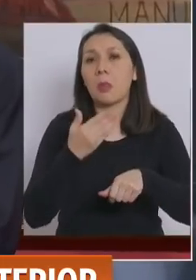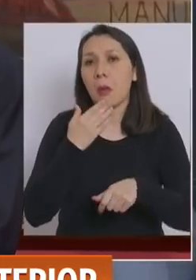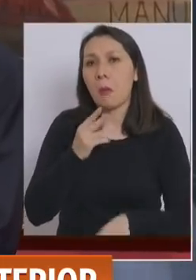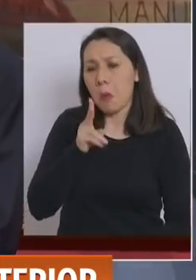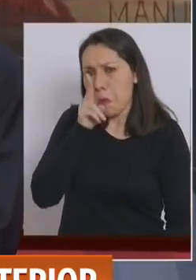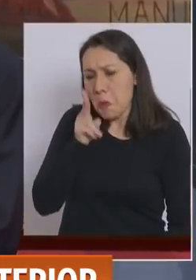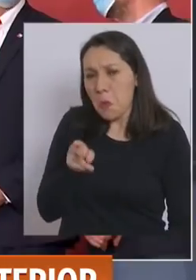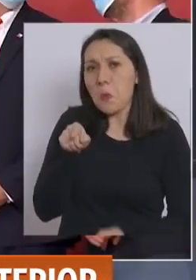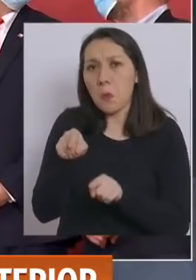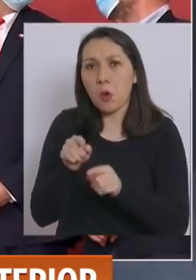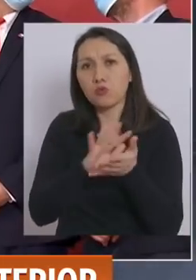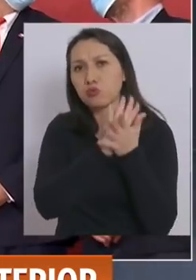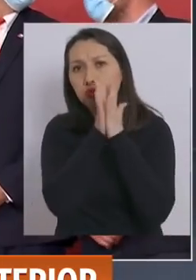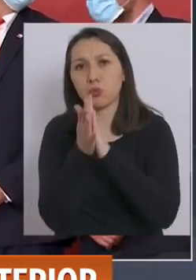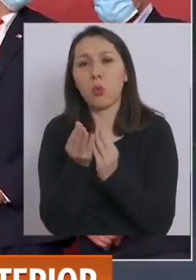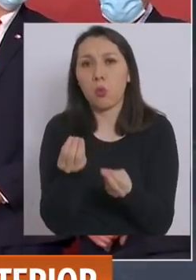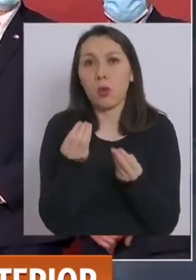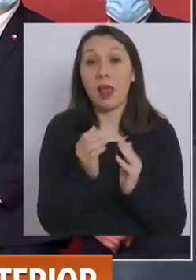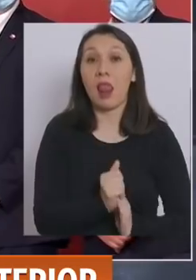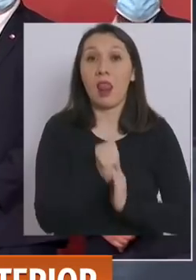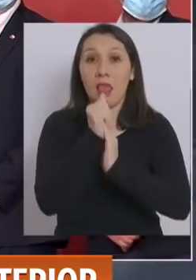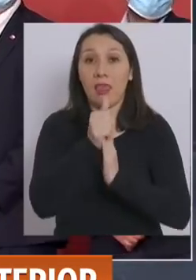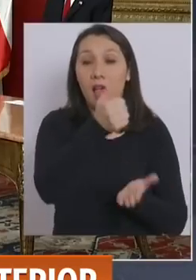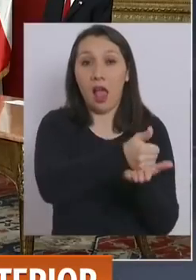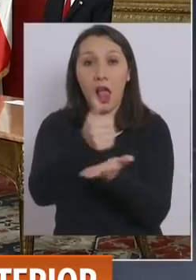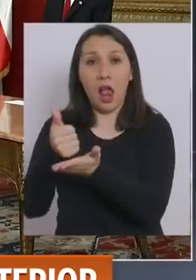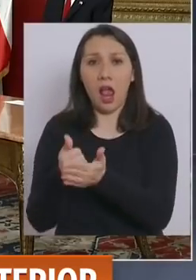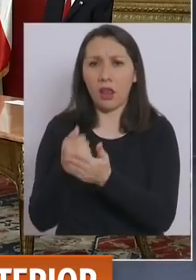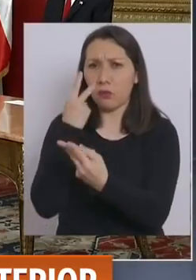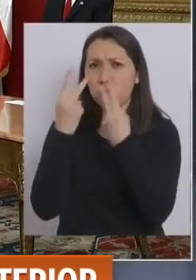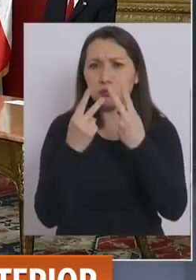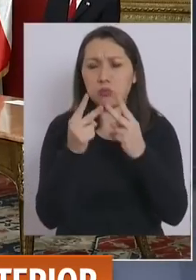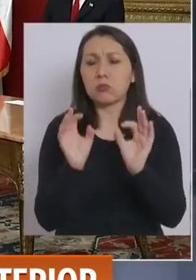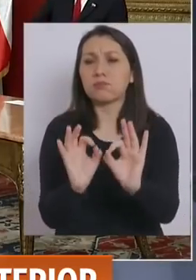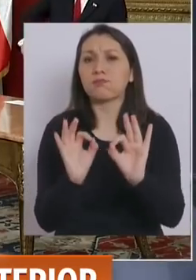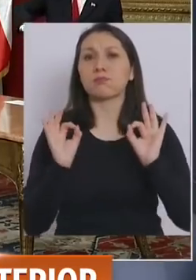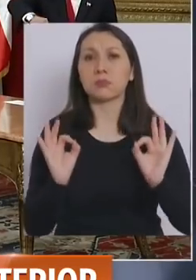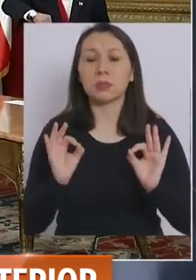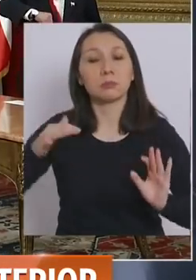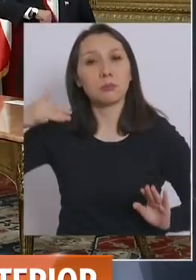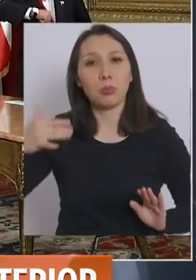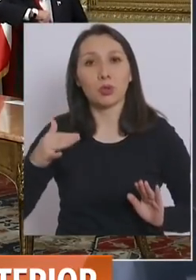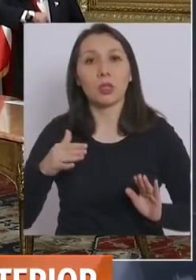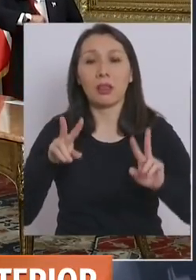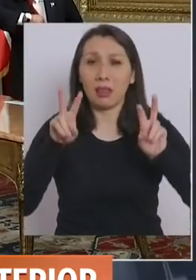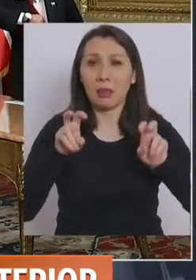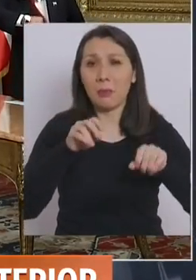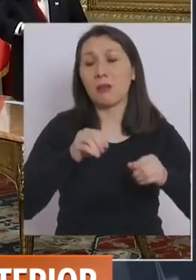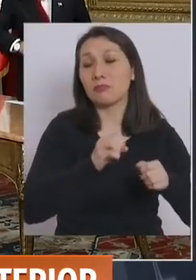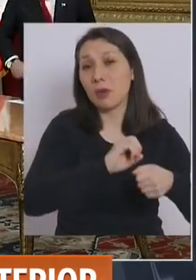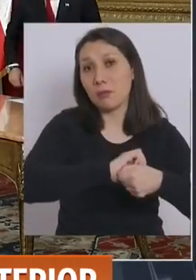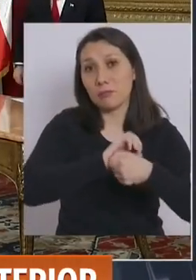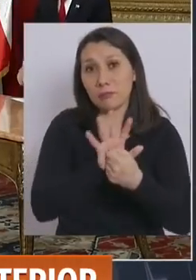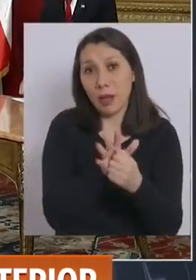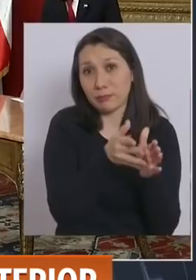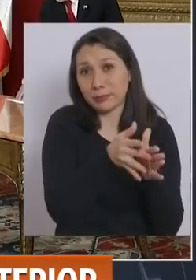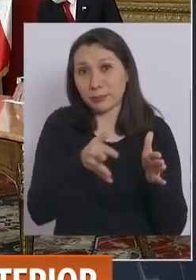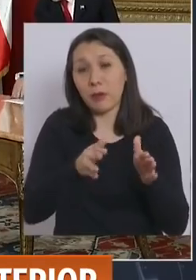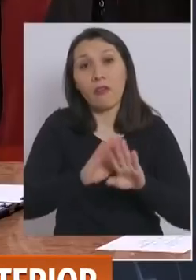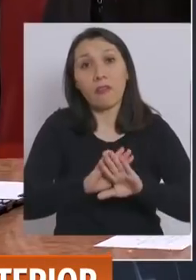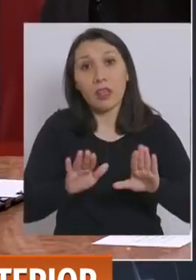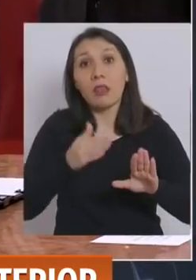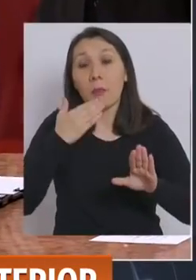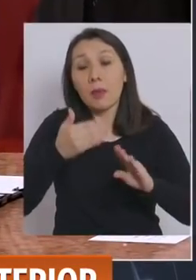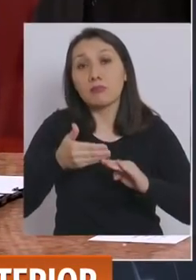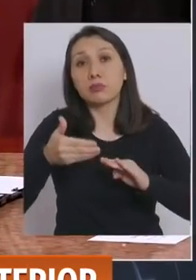reconocido transversalmente en aquello. Los liderazgos de los alcaldes han sido especialmente importantes en tiempos de la pandemia y en tiempos posteriores